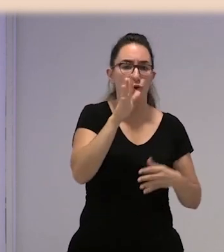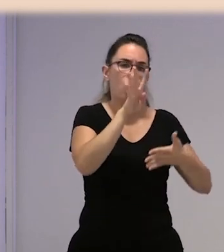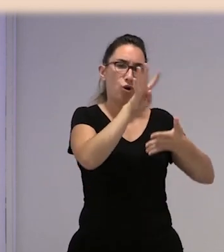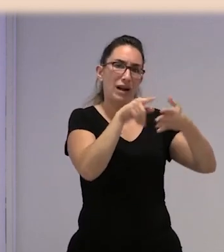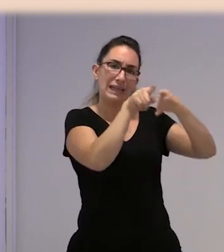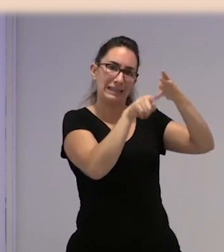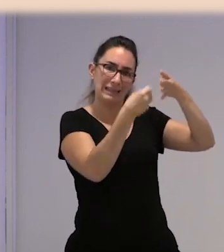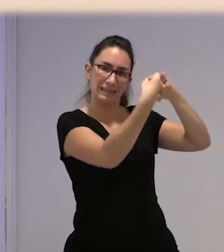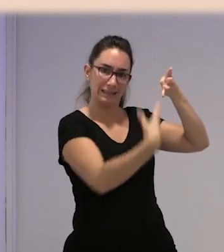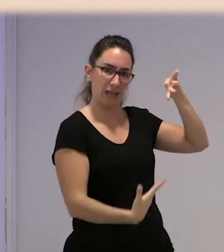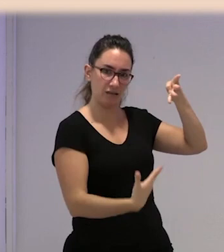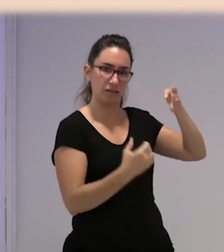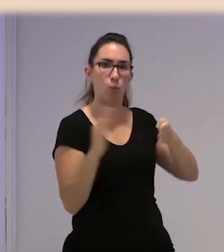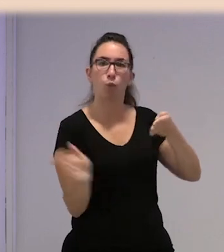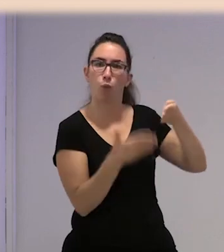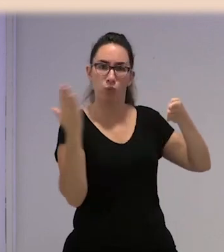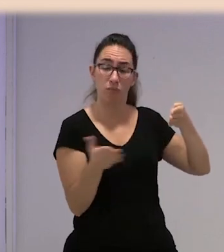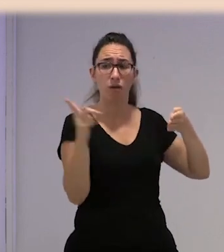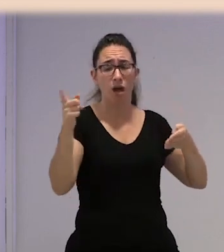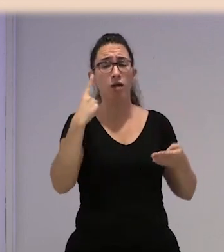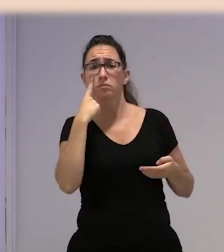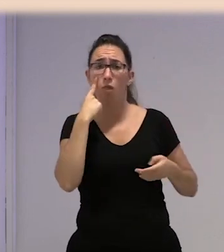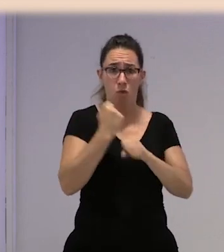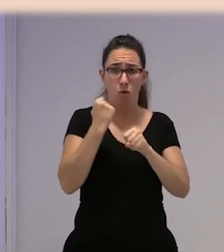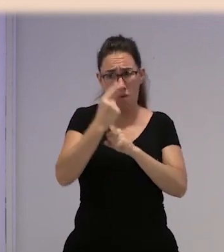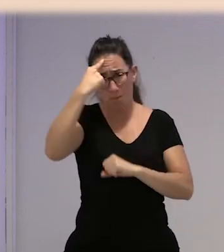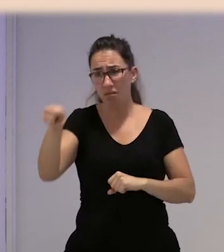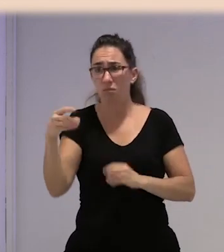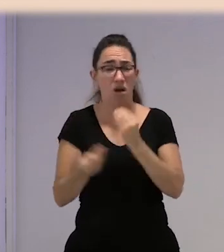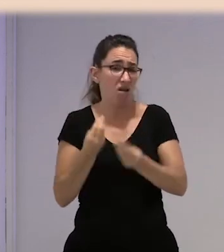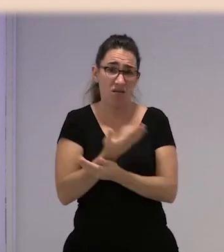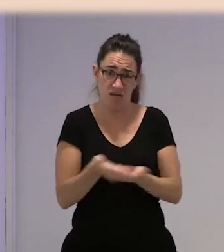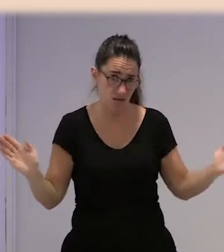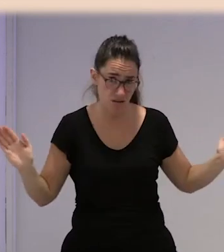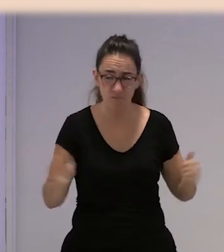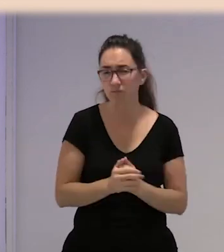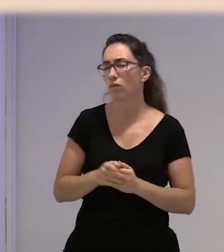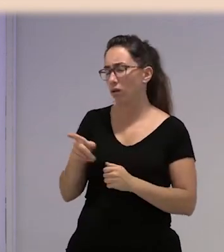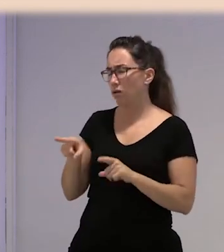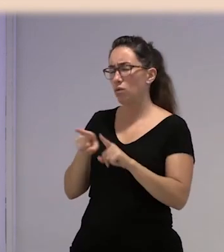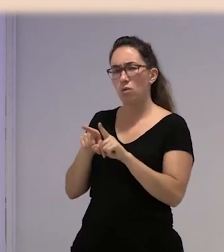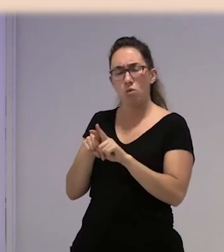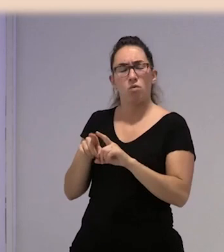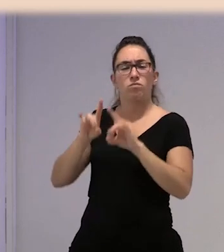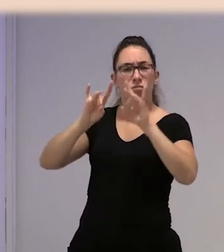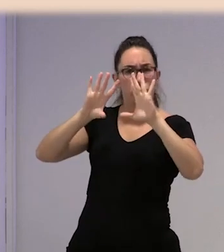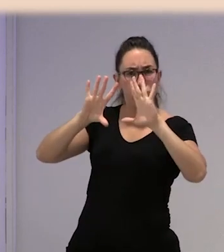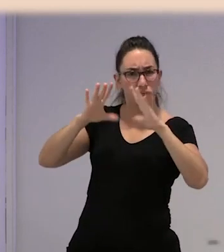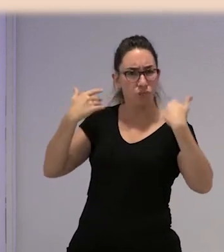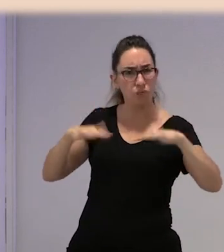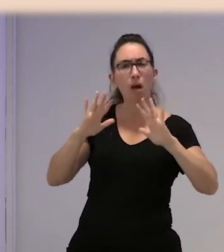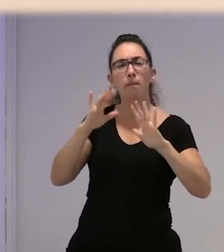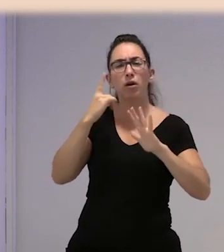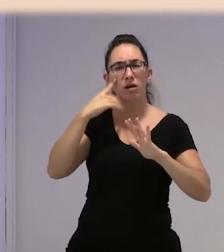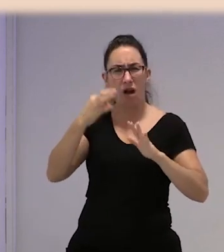trabajo lo conocen perfectamente y no hace absolutamente nada. Esto es una de las cosas más impactantes, pero hay un rosario de